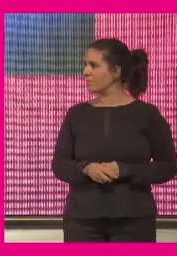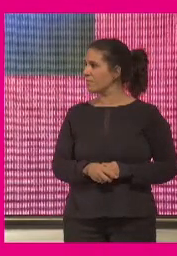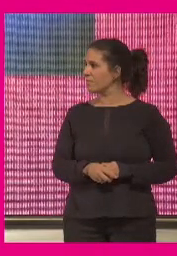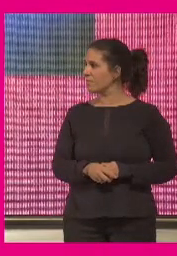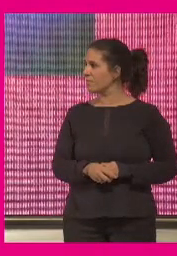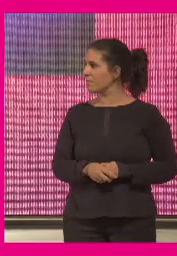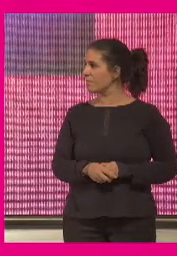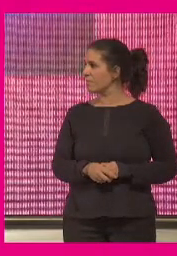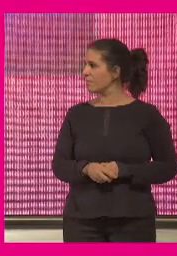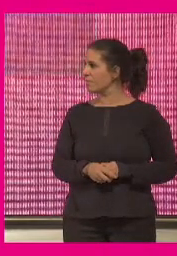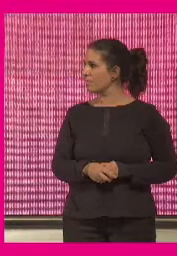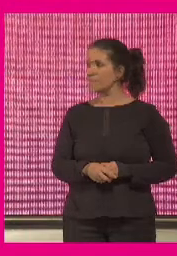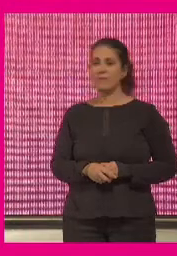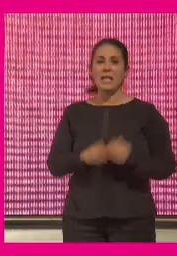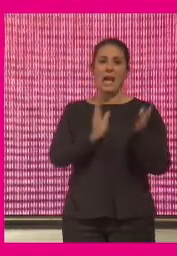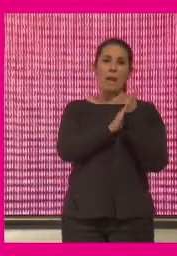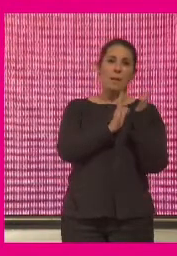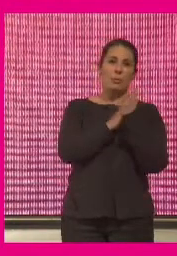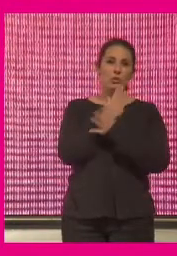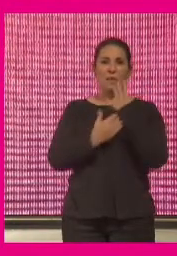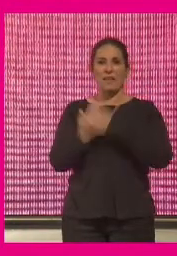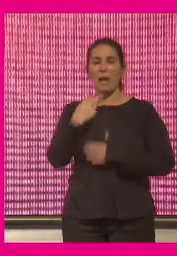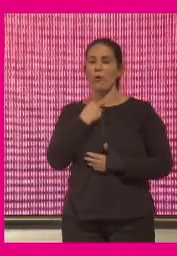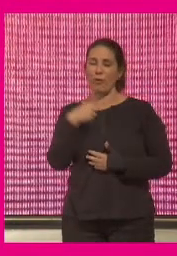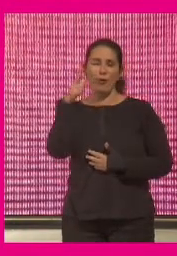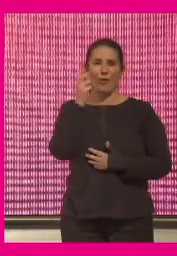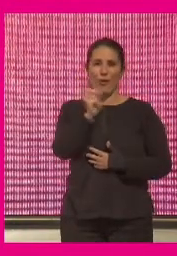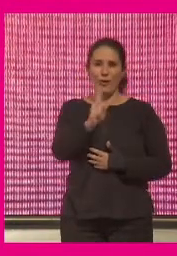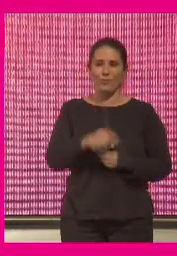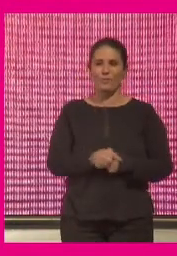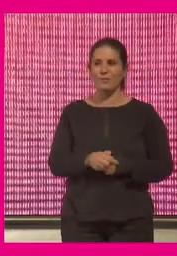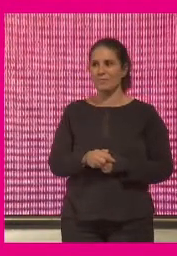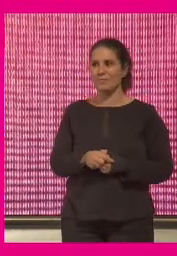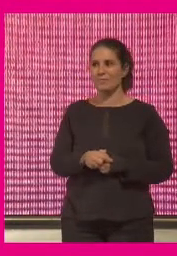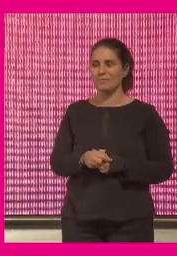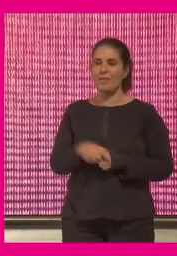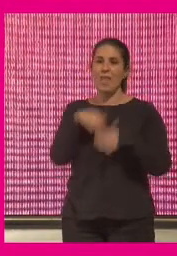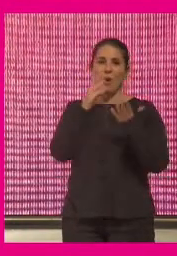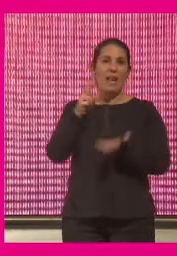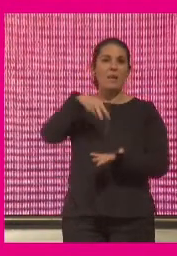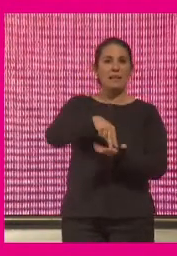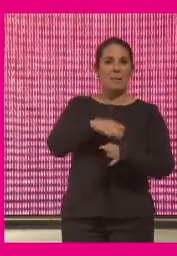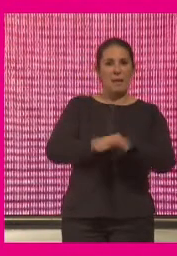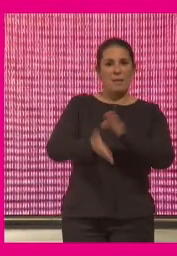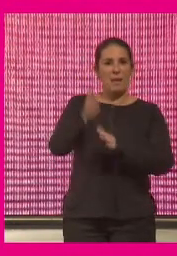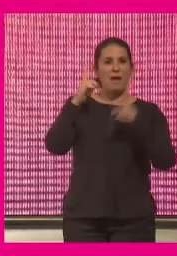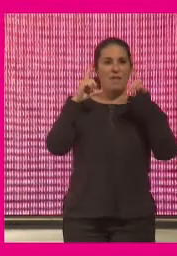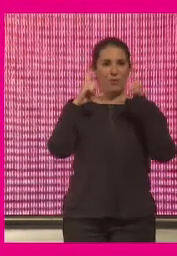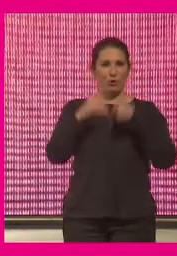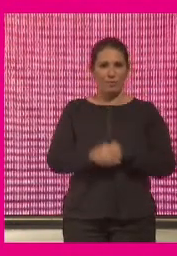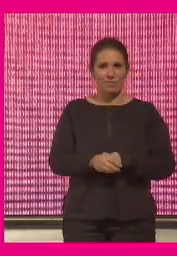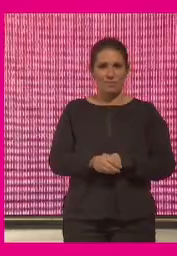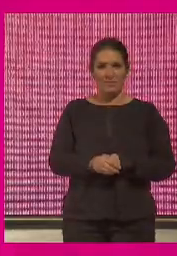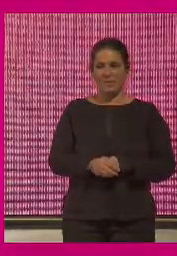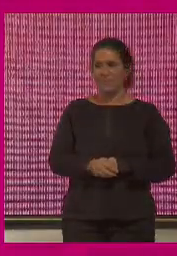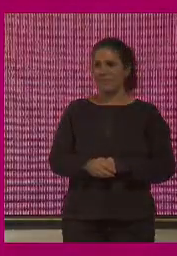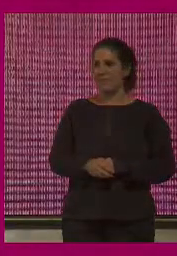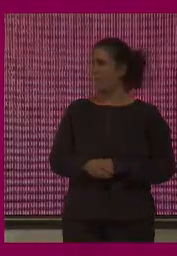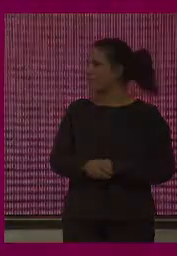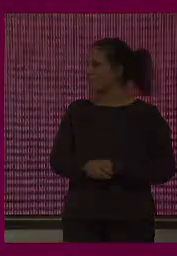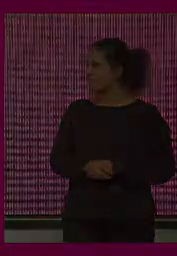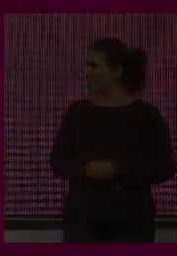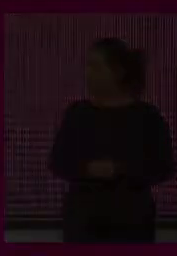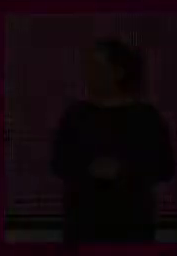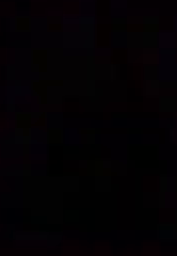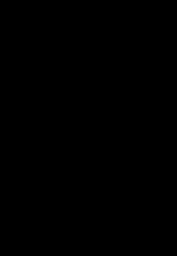nos habéis dado mucho para pensar así que ahora os pido que os levantéis y os hacemos una foto y Cristina creo que te tienes que marchar corriendo a la